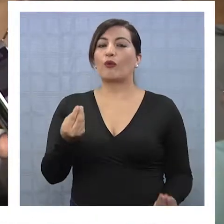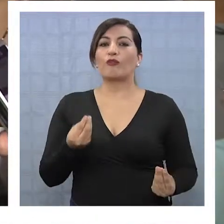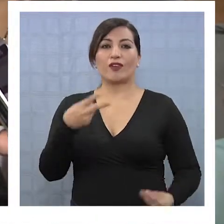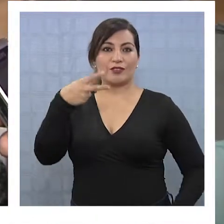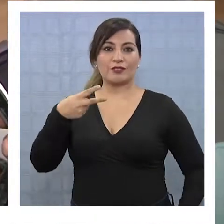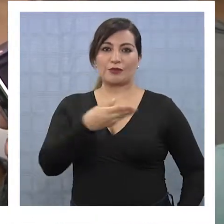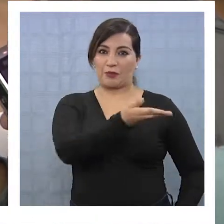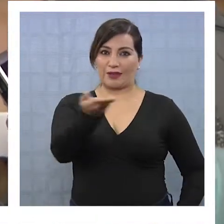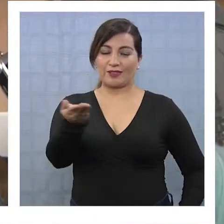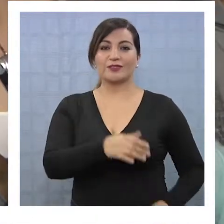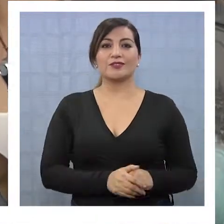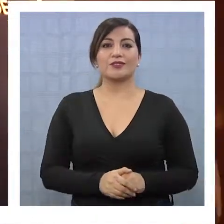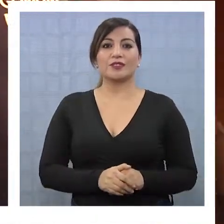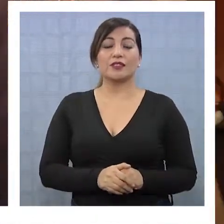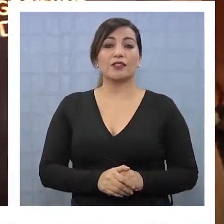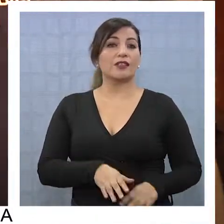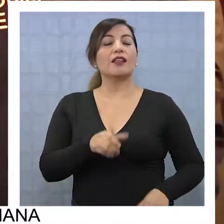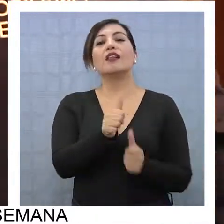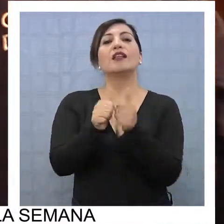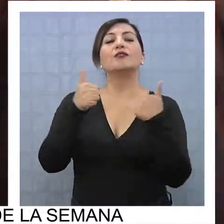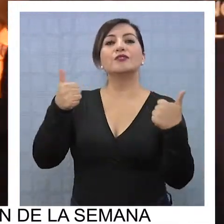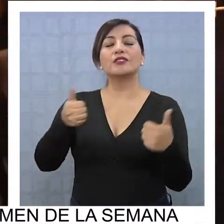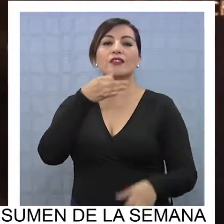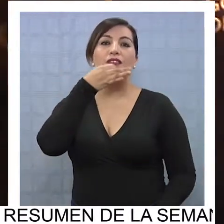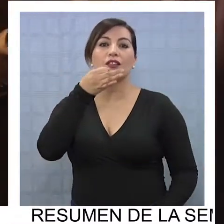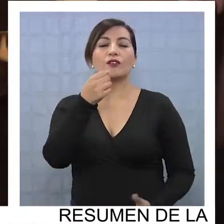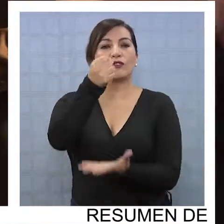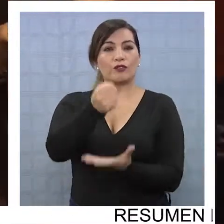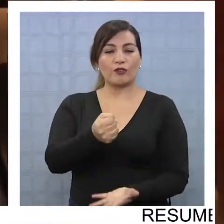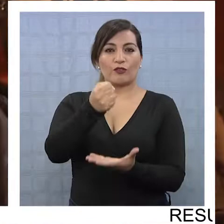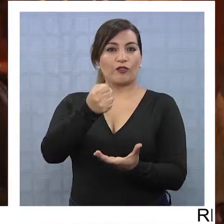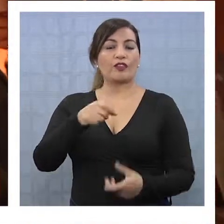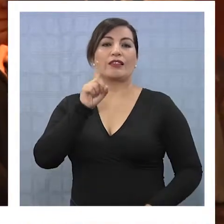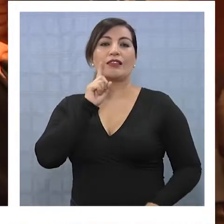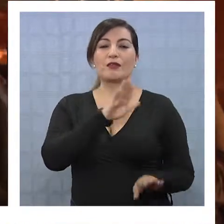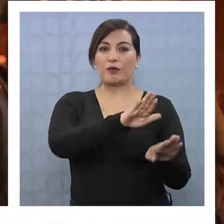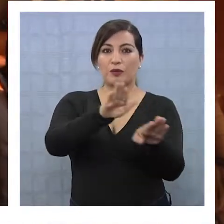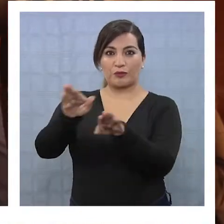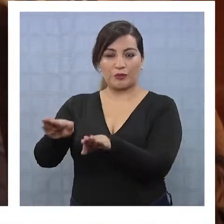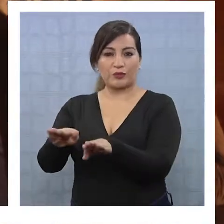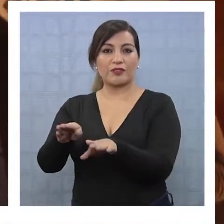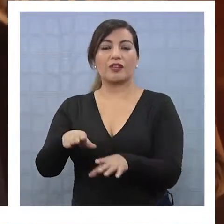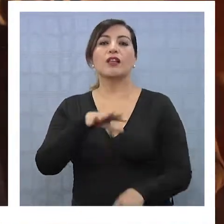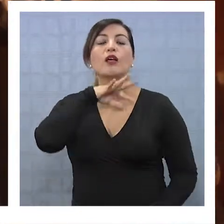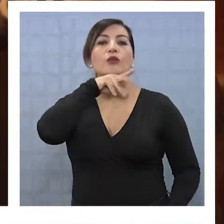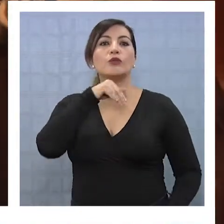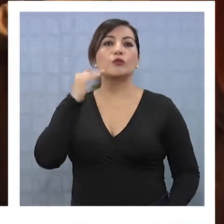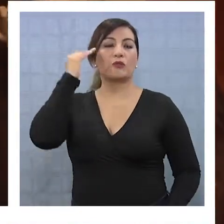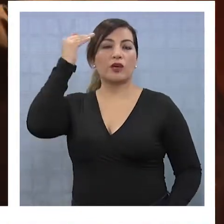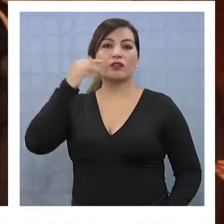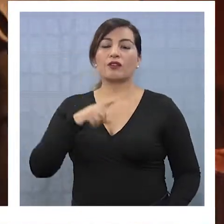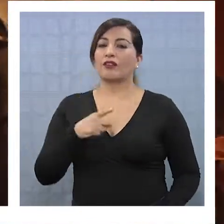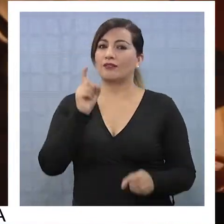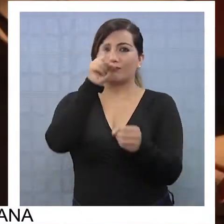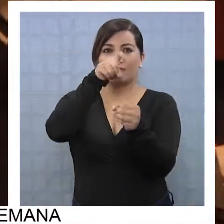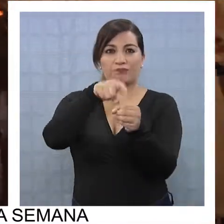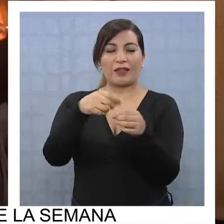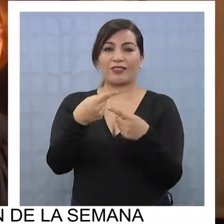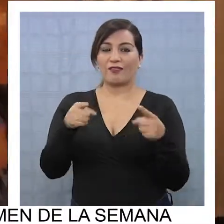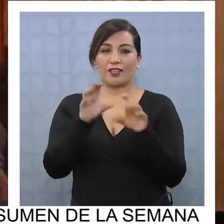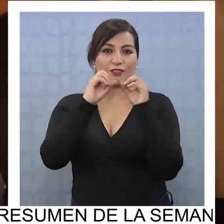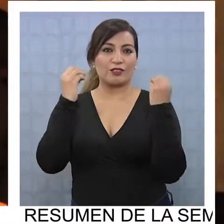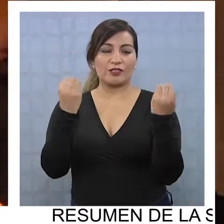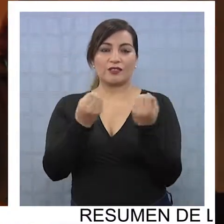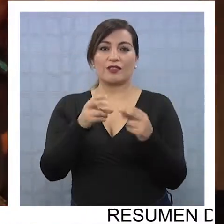es una muy buena noticia para ellos. Tal como lo expresaron las autoridades, estos fondos llegan para ayudar a los adultos mayores que integran distintas